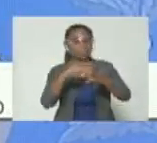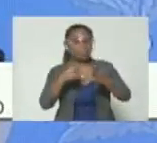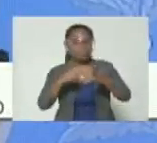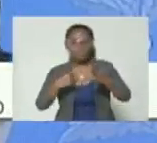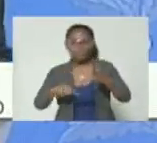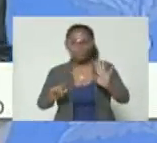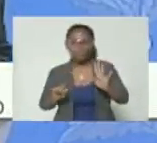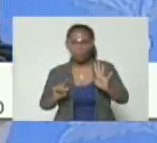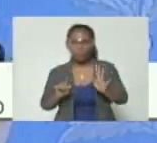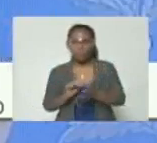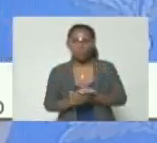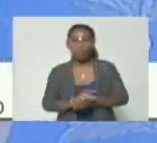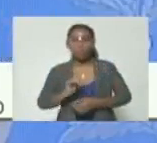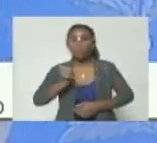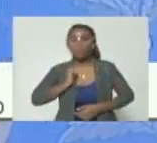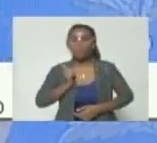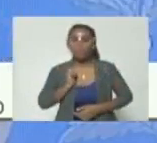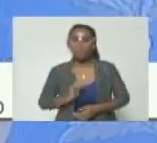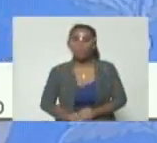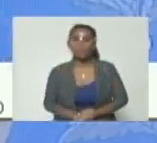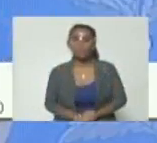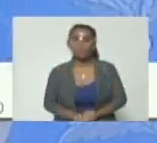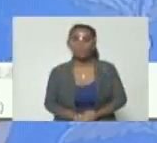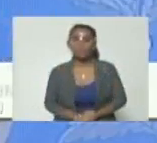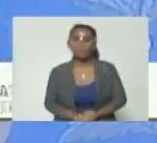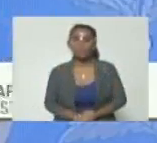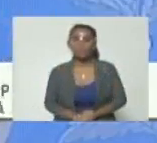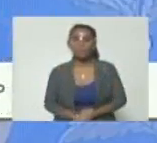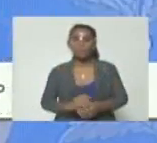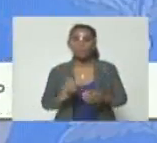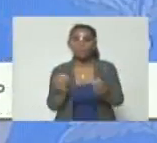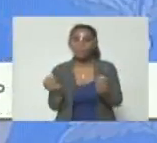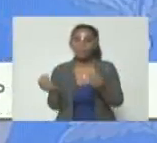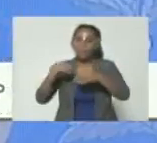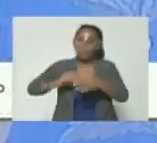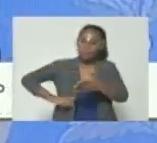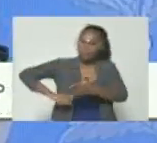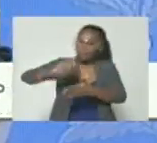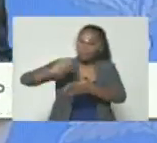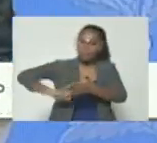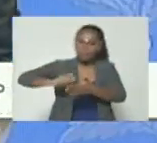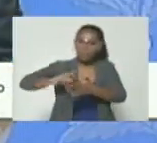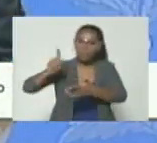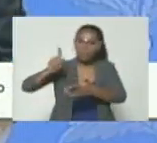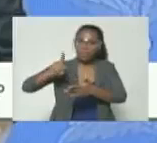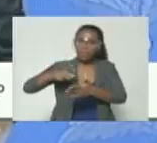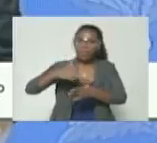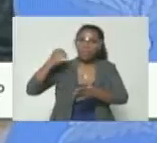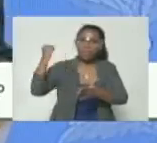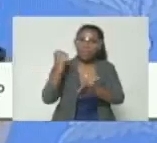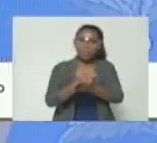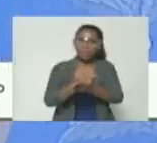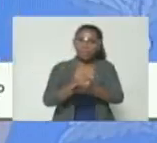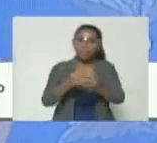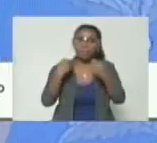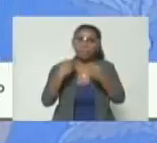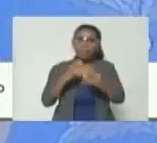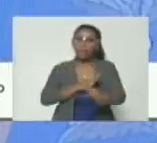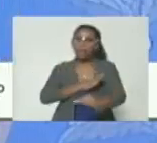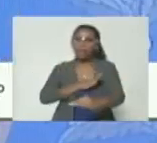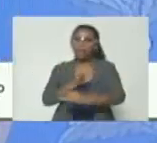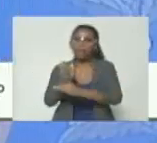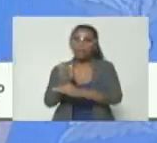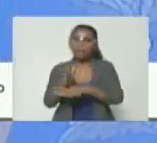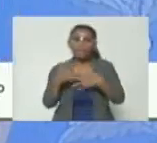CTU, llámense Blackwater, contratan a estos mercenarios, contratan a estos asesinos para que vayan a